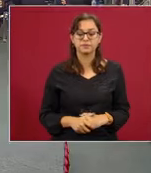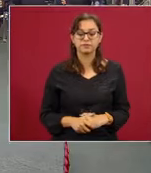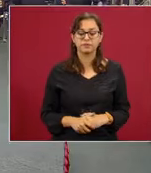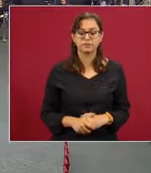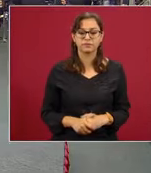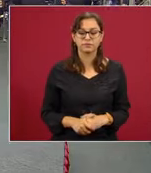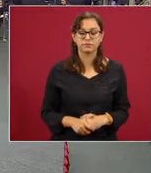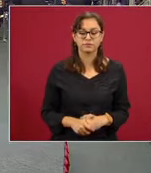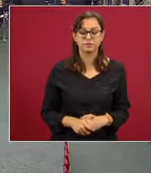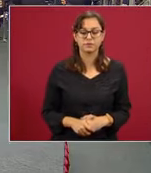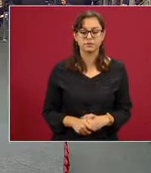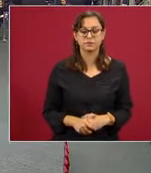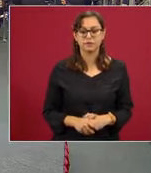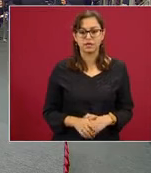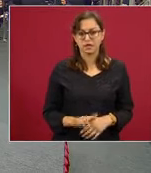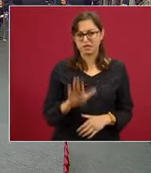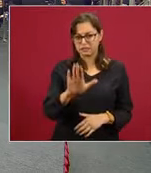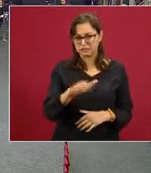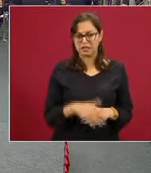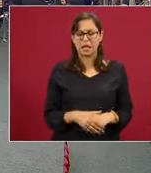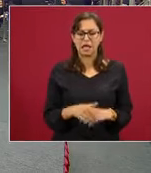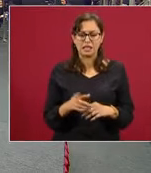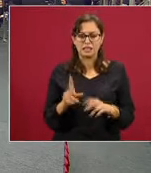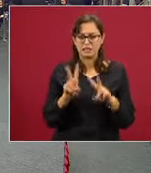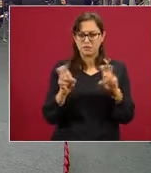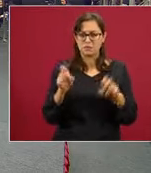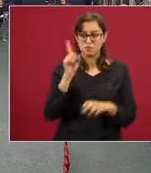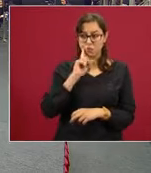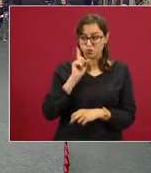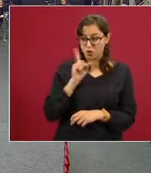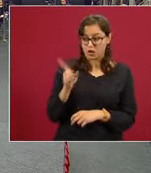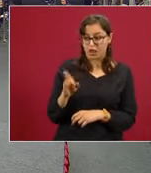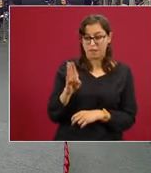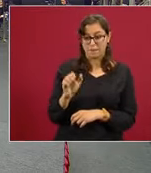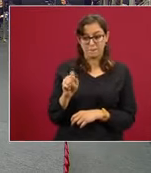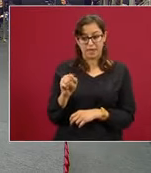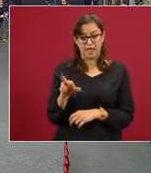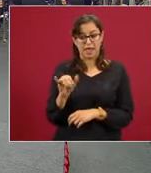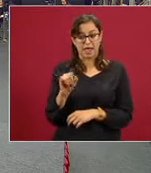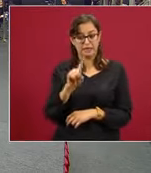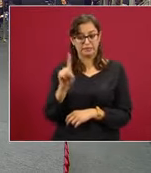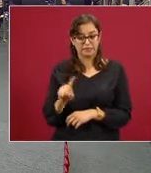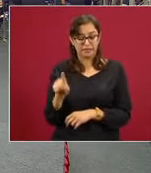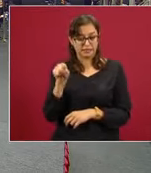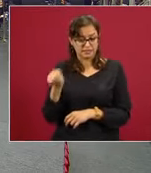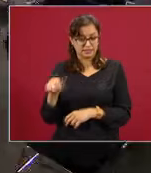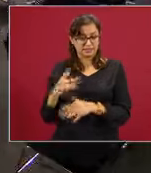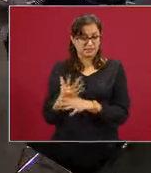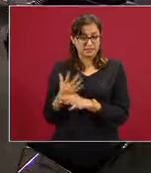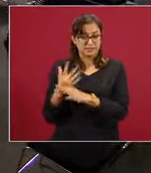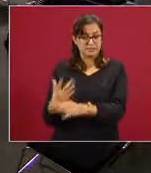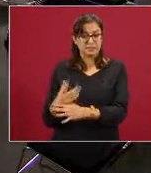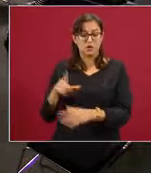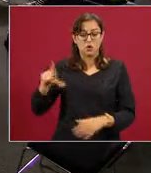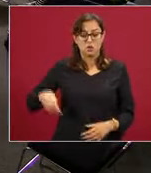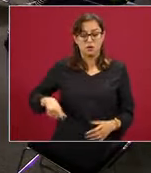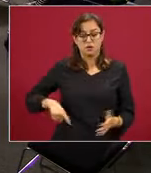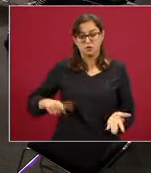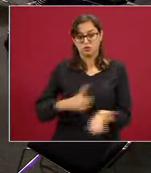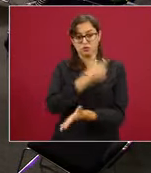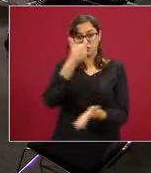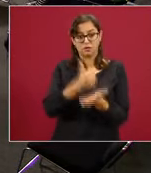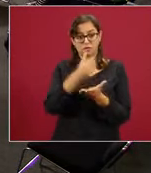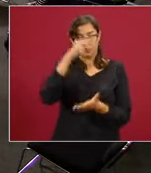sobre el caso que usted ya mencionaba de Beatriz Gasca, quien, bueno, justamente ayer el gobierno de la Ciudad de México